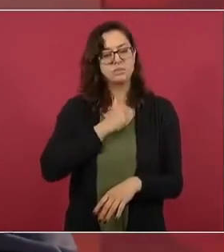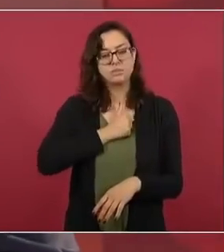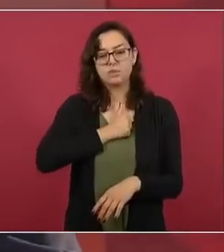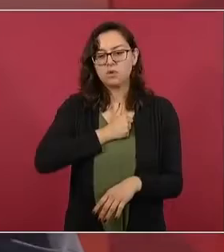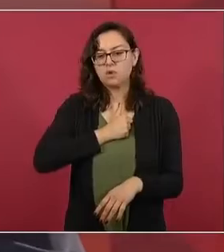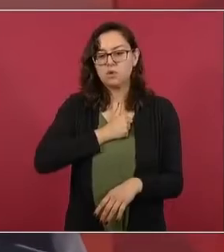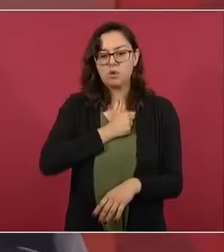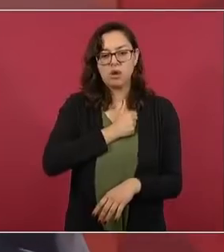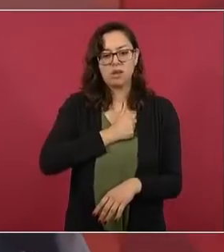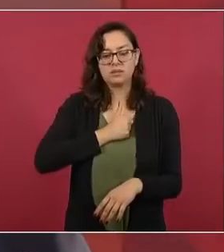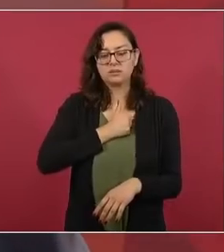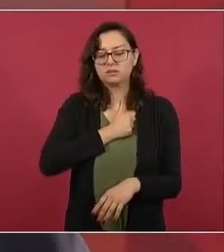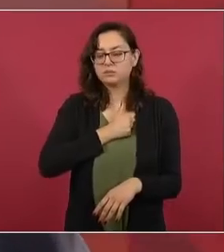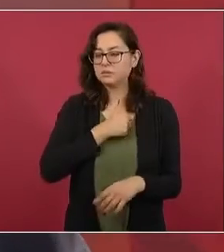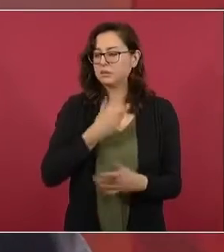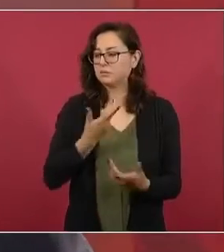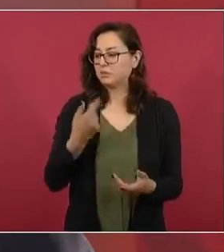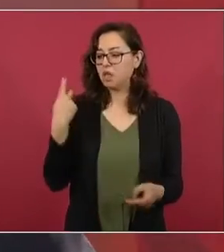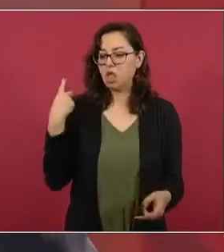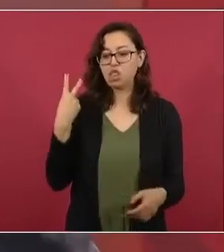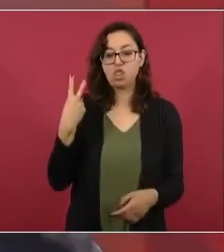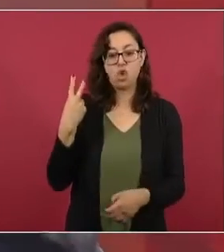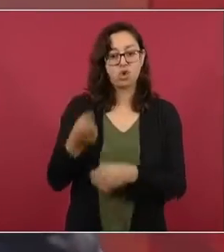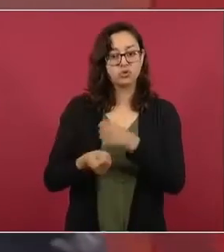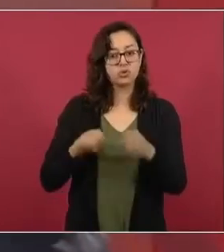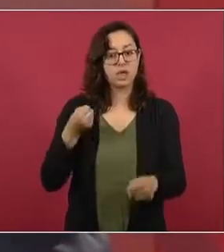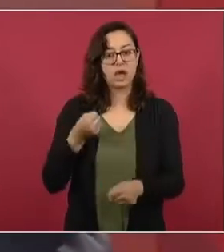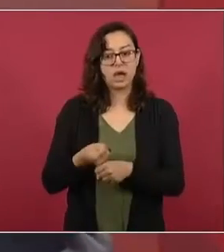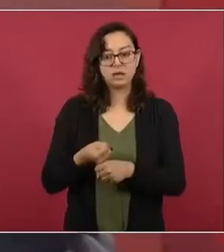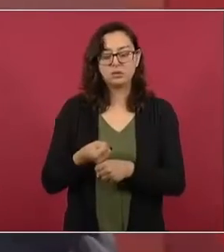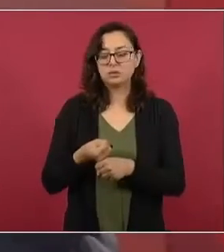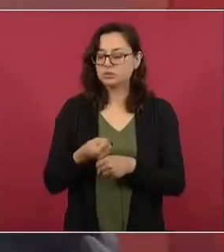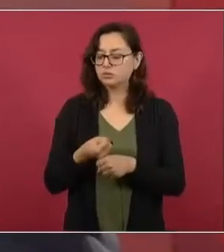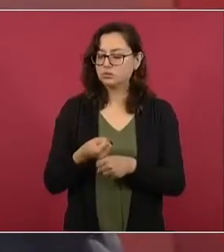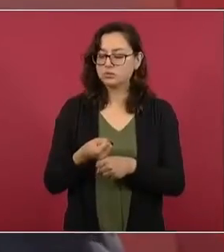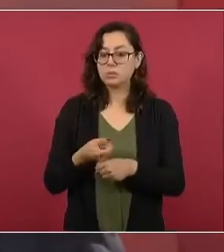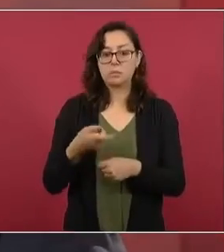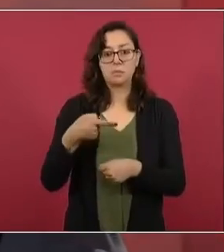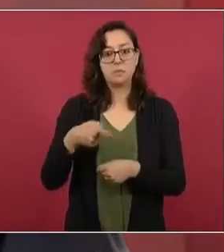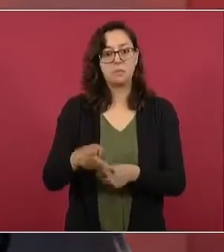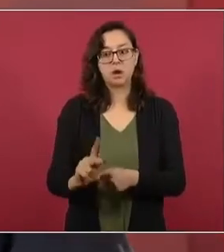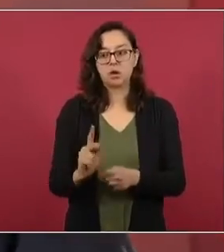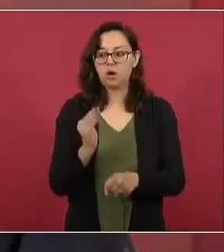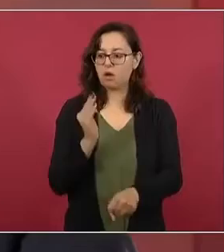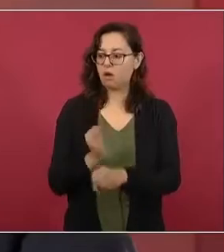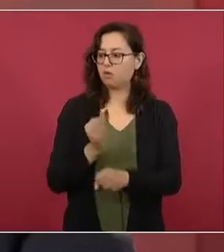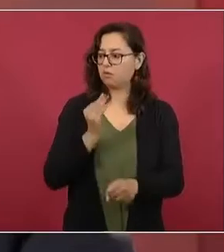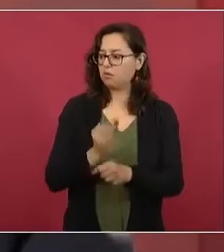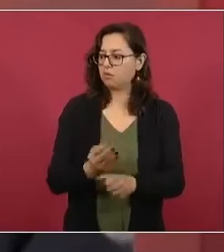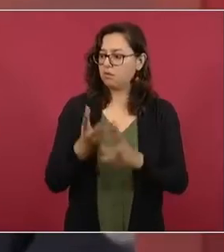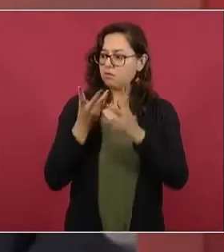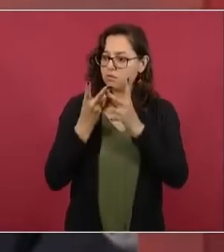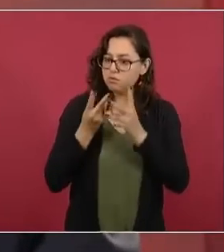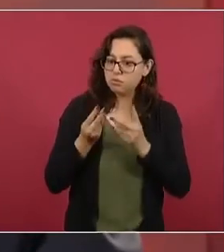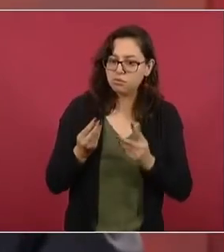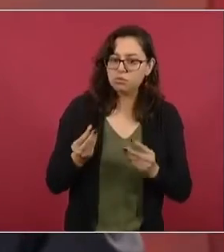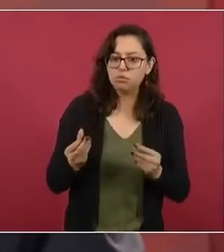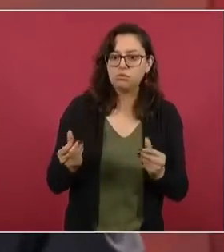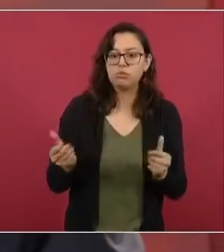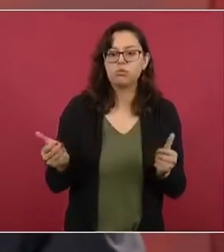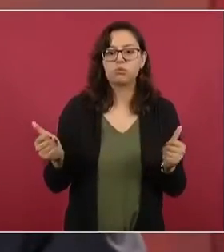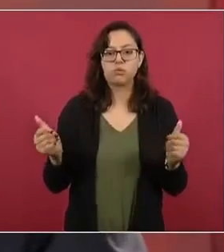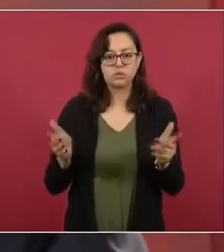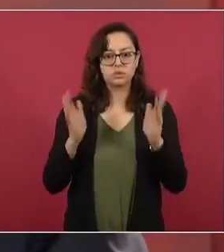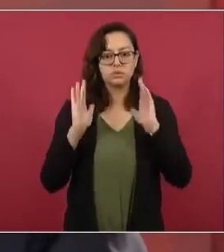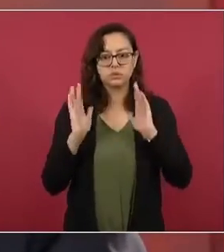pero ya está cediendo. Desde luego, como